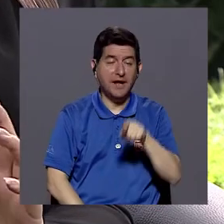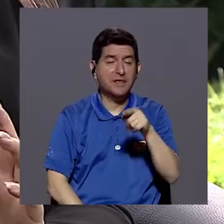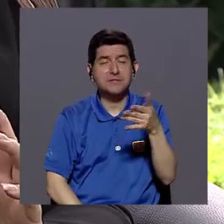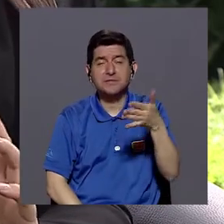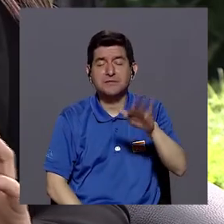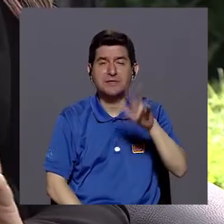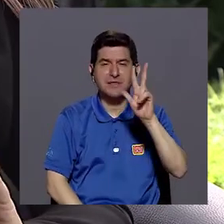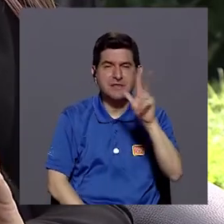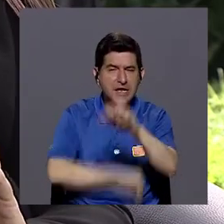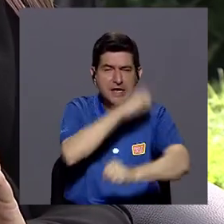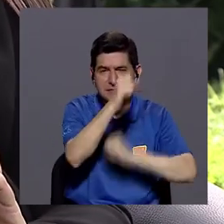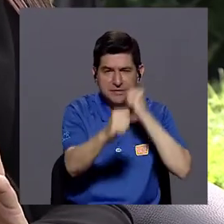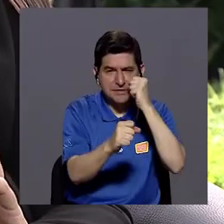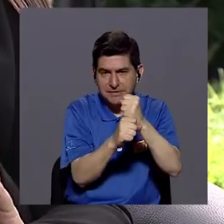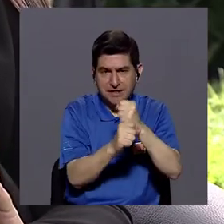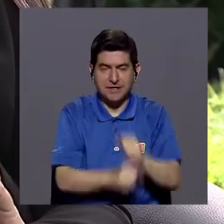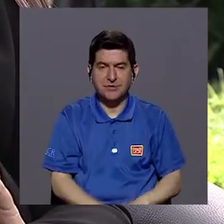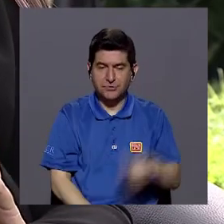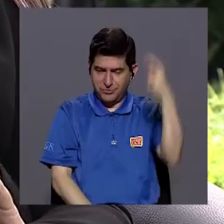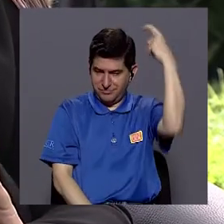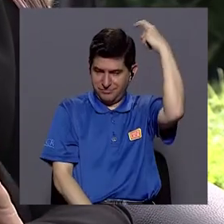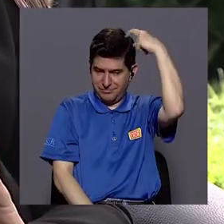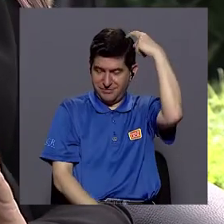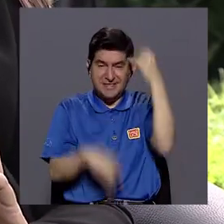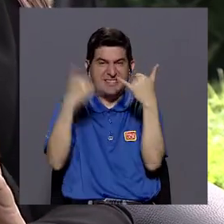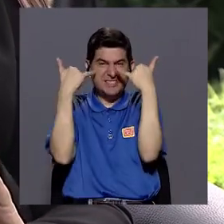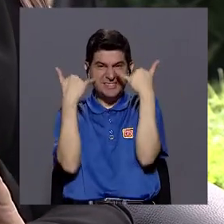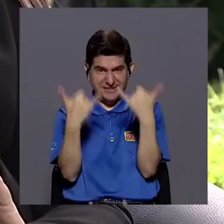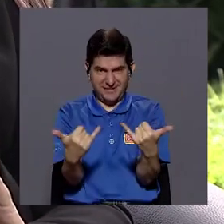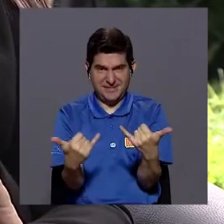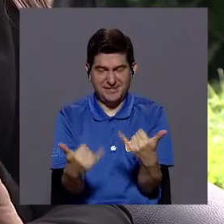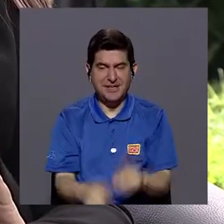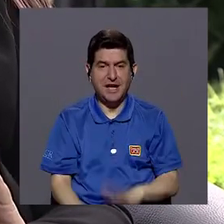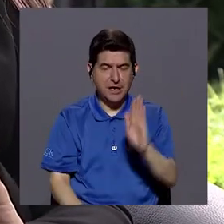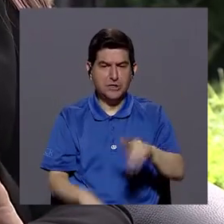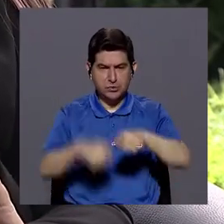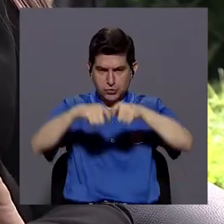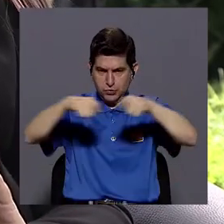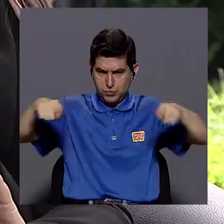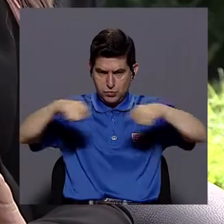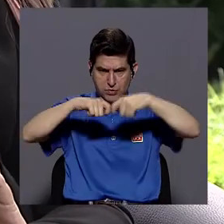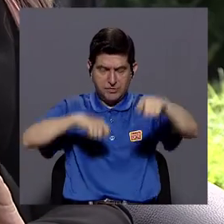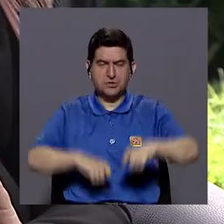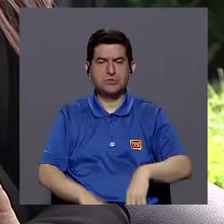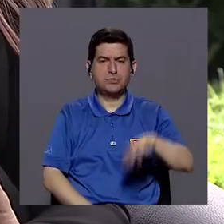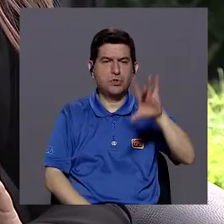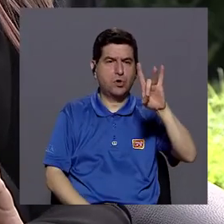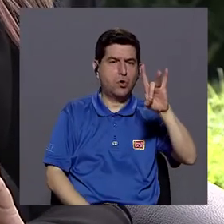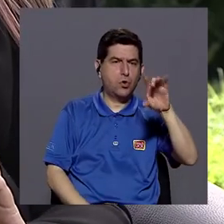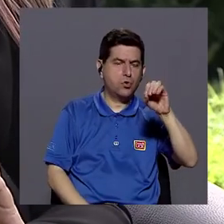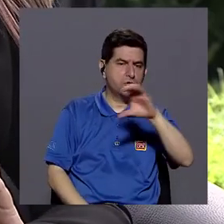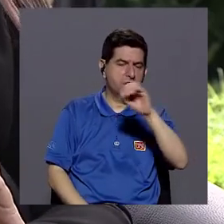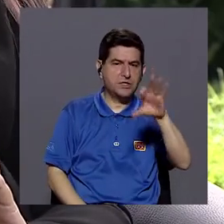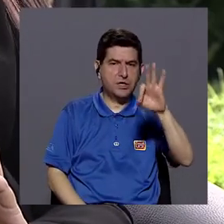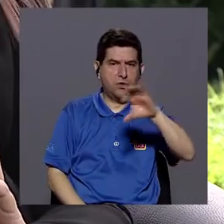aproximadamente a los 3 años donde el cerebro ya ha tomado su tamaño entre un 80 y un 90% del tamaño que va a